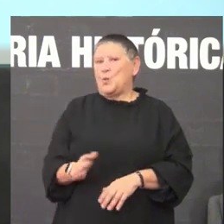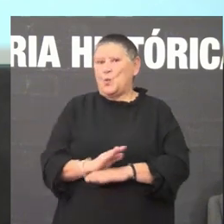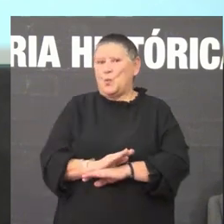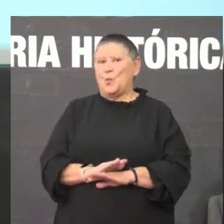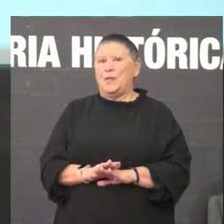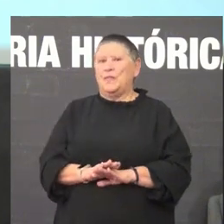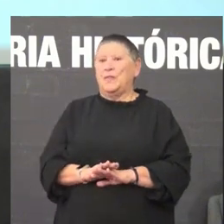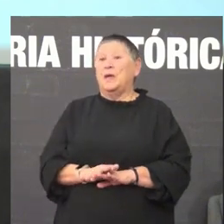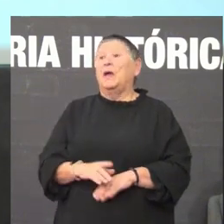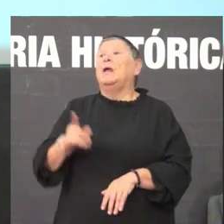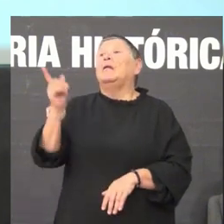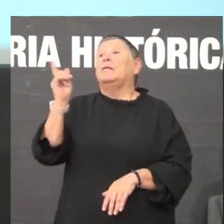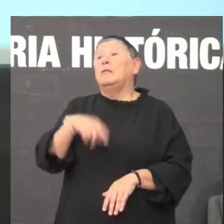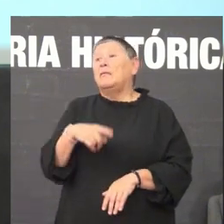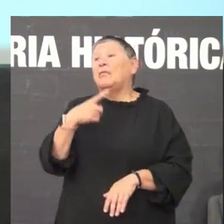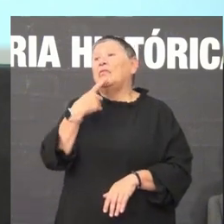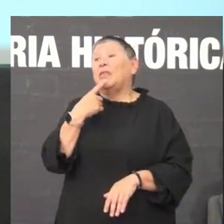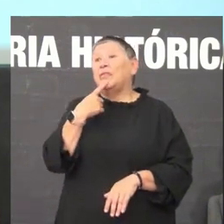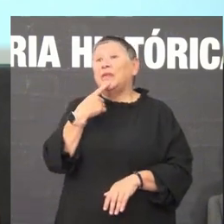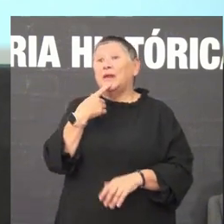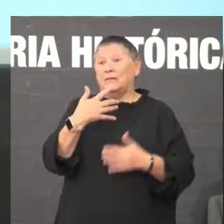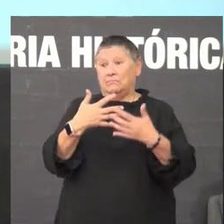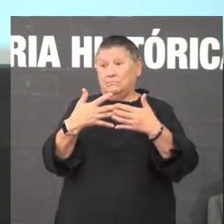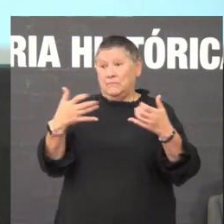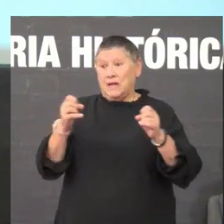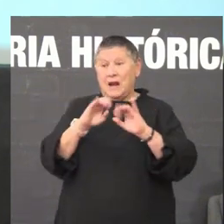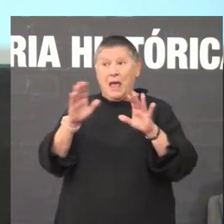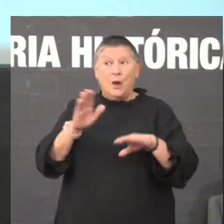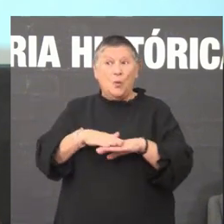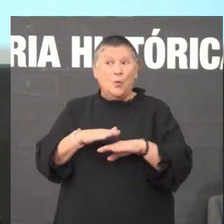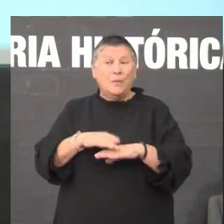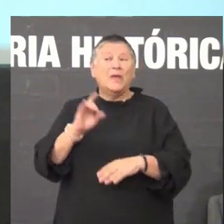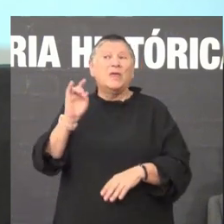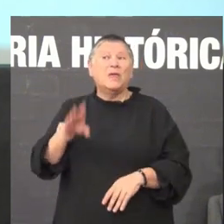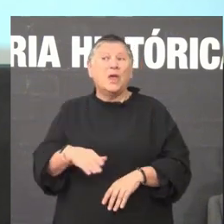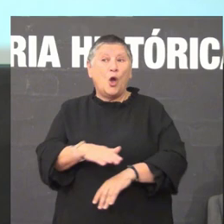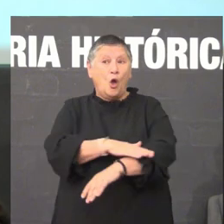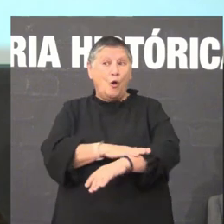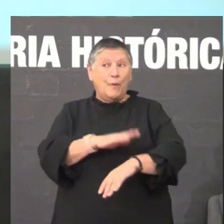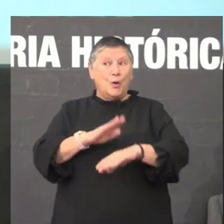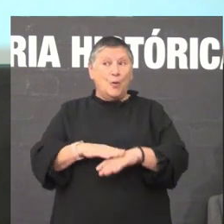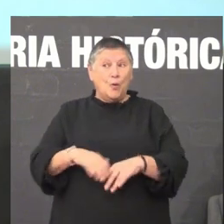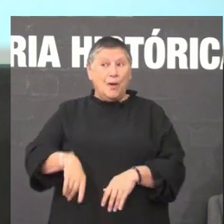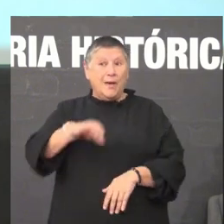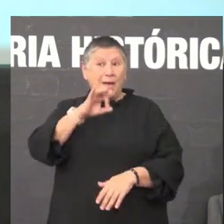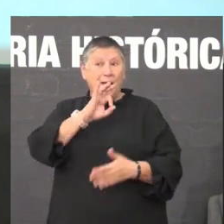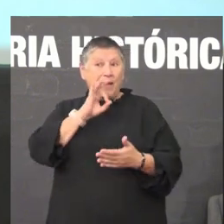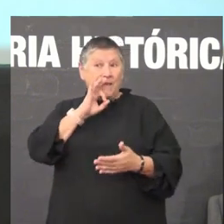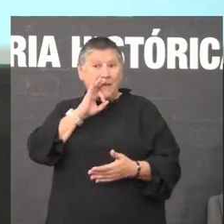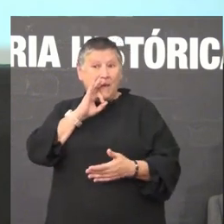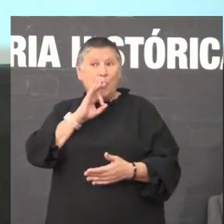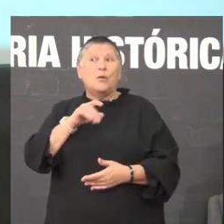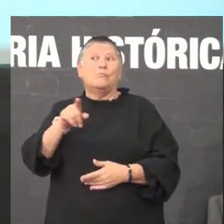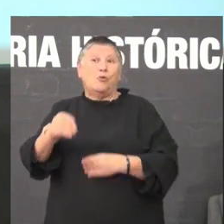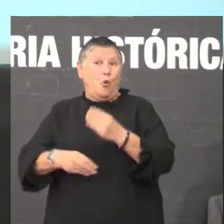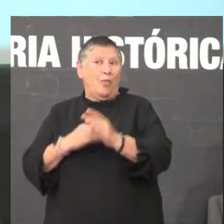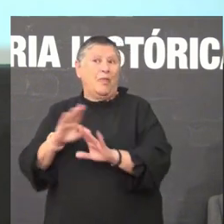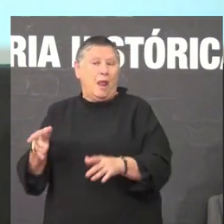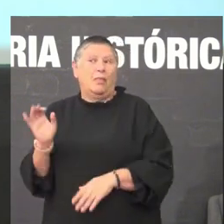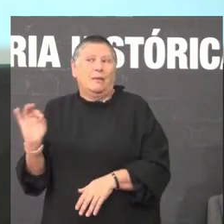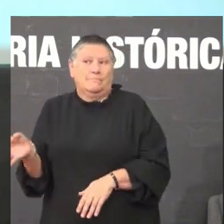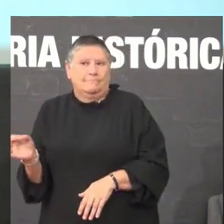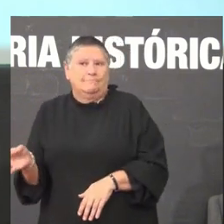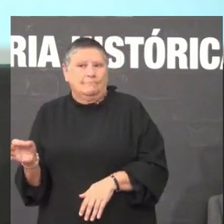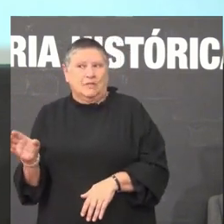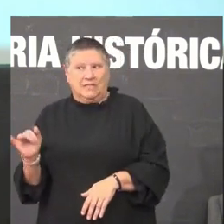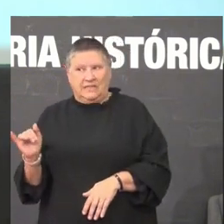tamén aí teño que dicir con todas as letras que aí non é responsabilidade só do goberno galego que o goberno galego non fai nada é verdade mas as